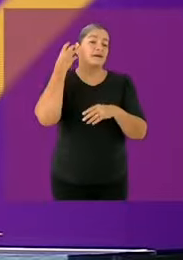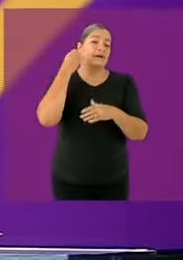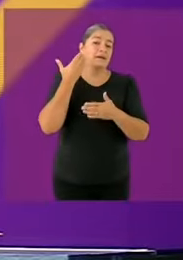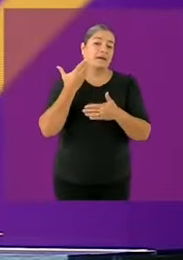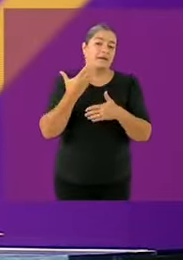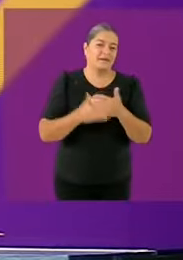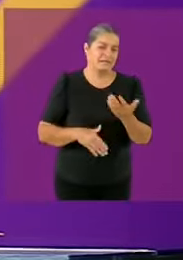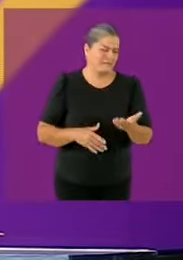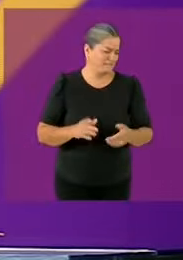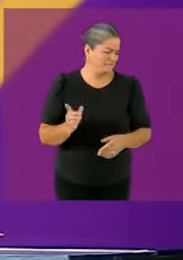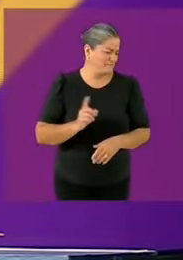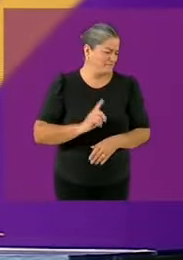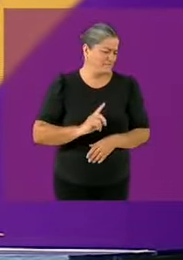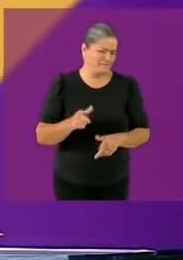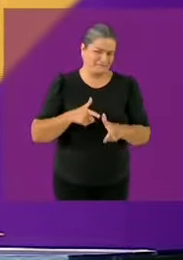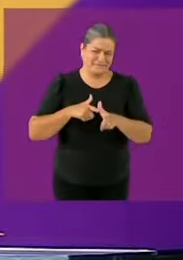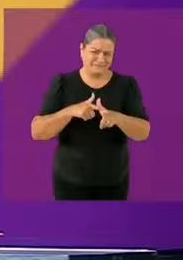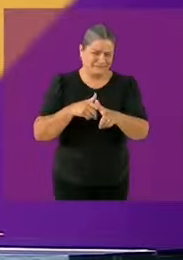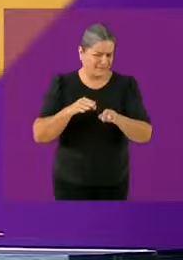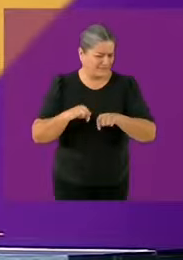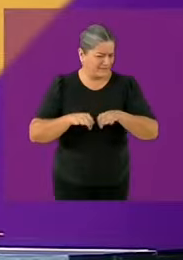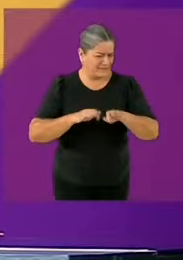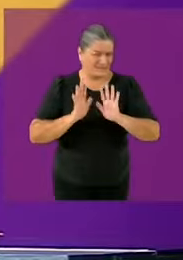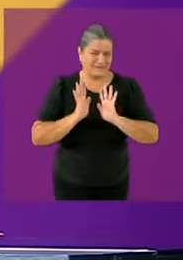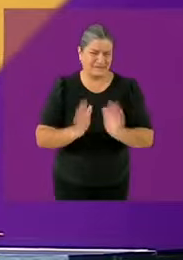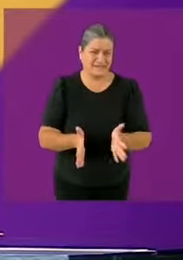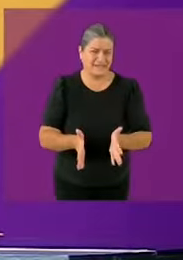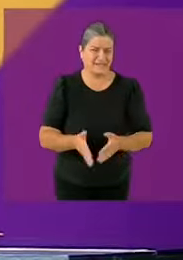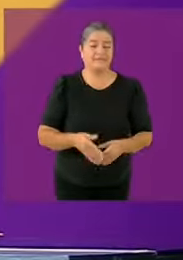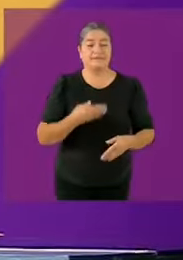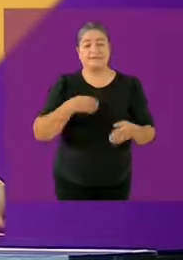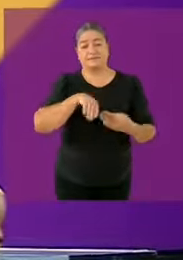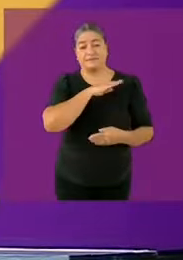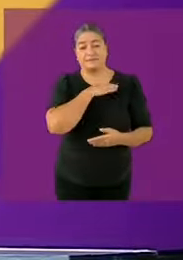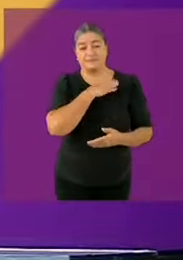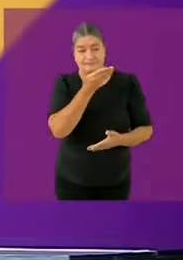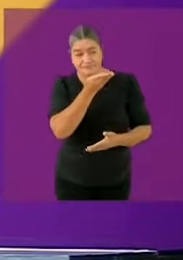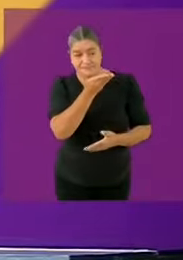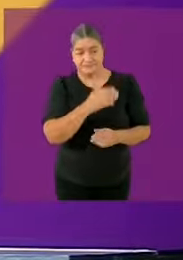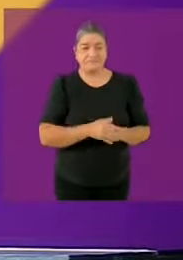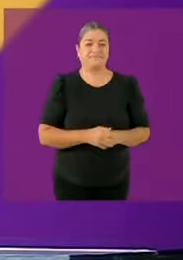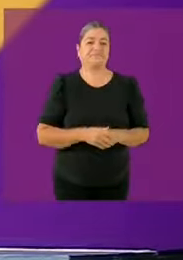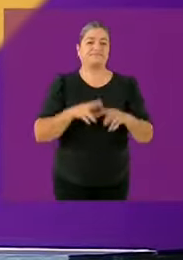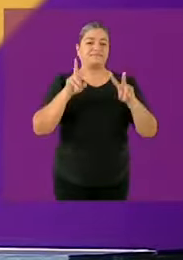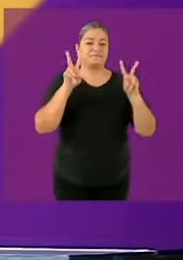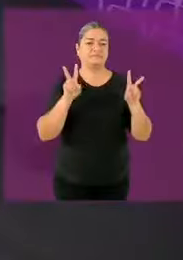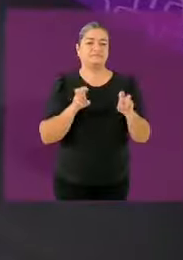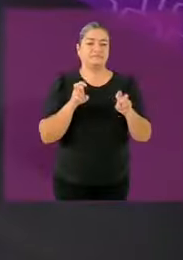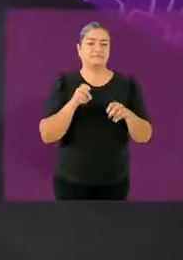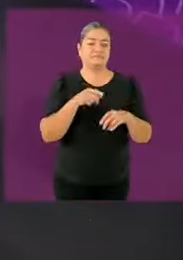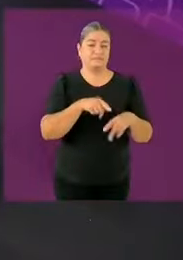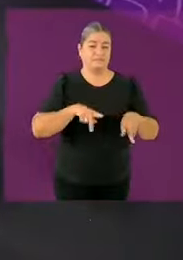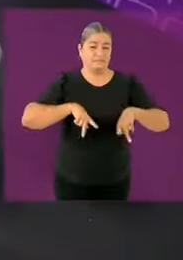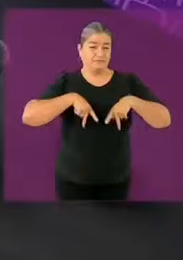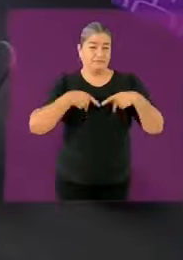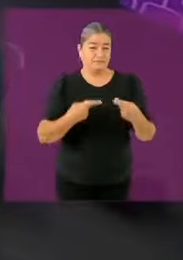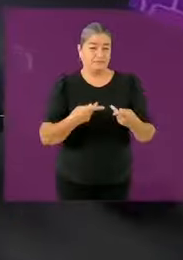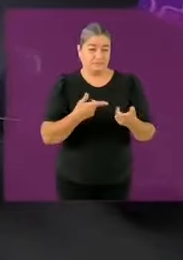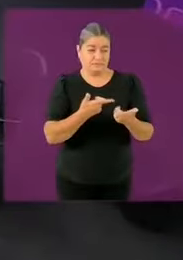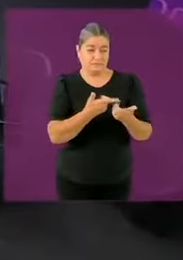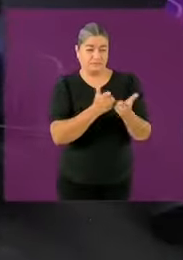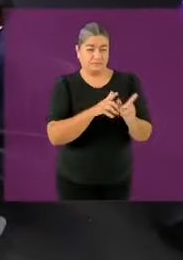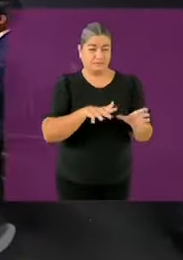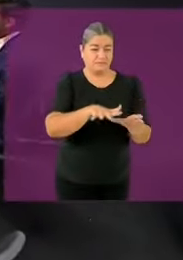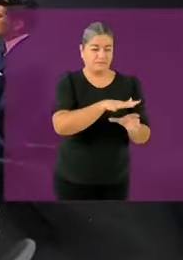candidata Claudia Sheinbaum sobre estos temas de la violencia contra los grupos vulnerables con armas de fuego si en